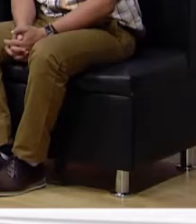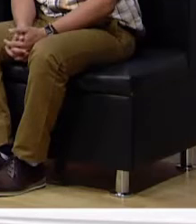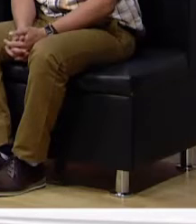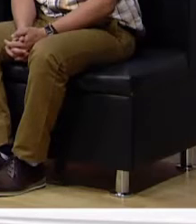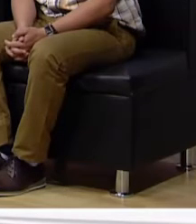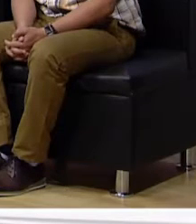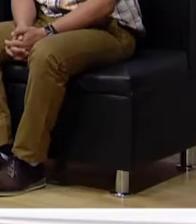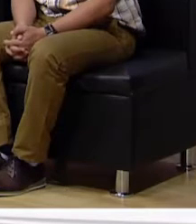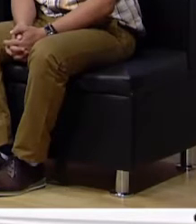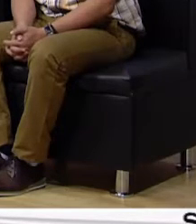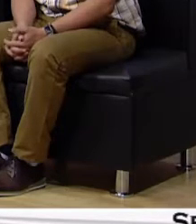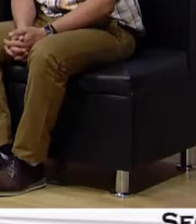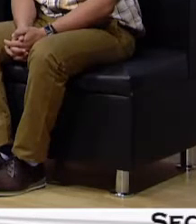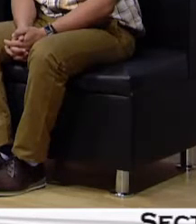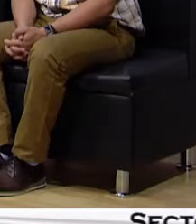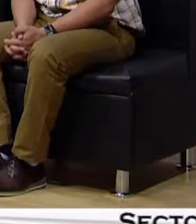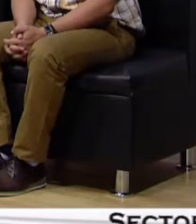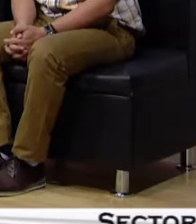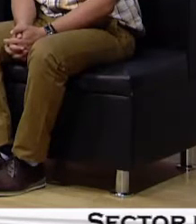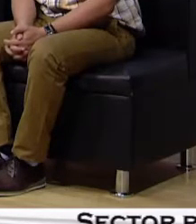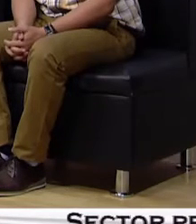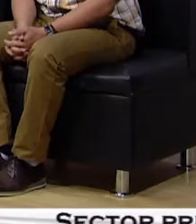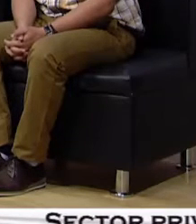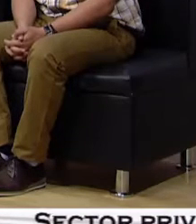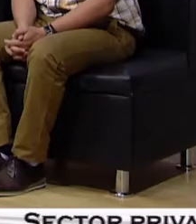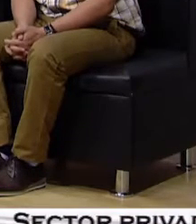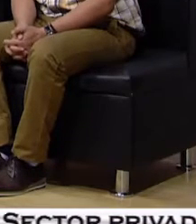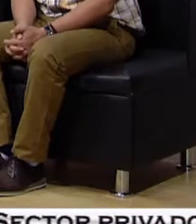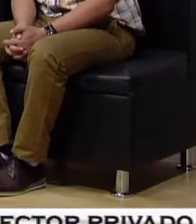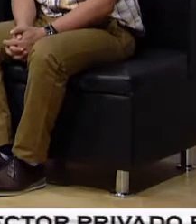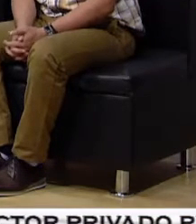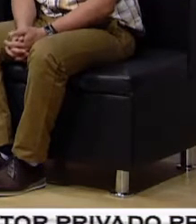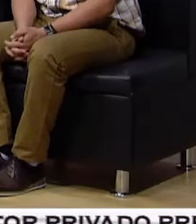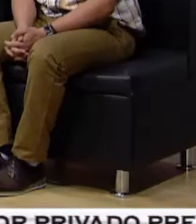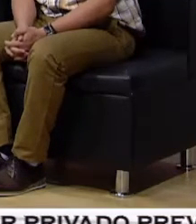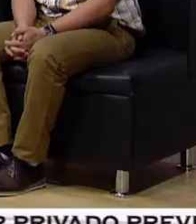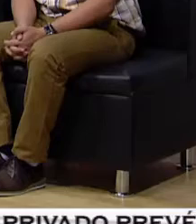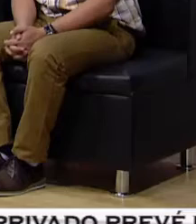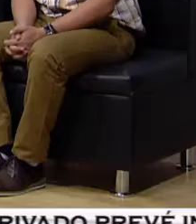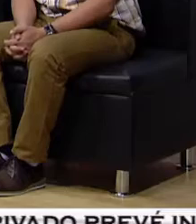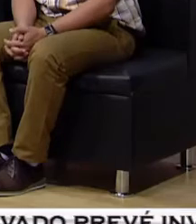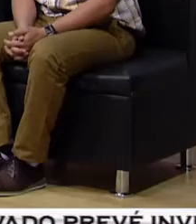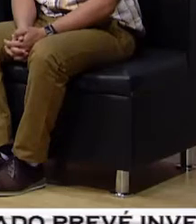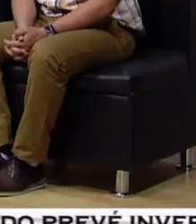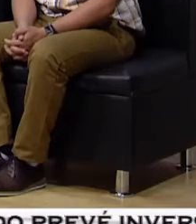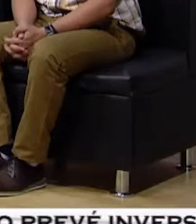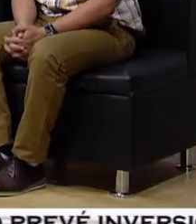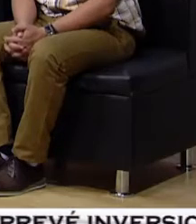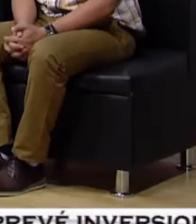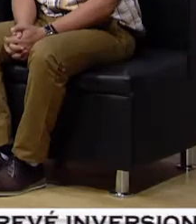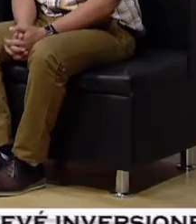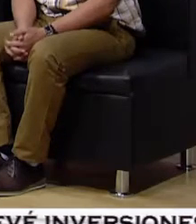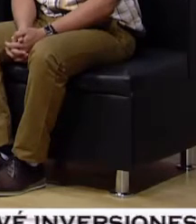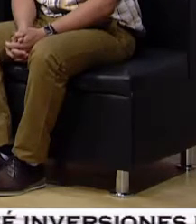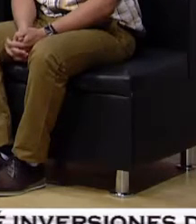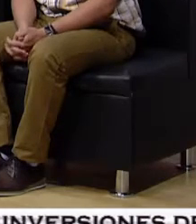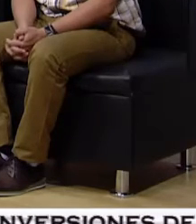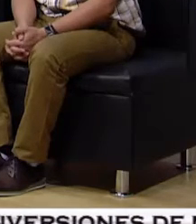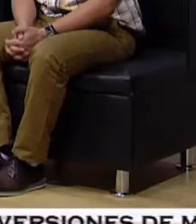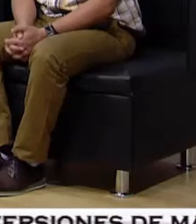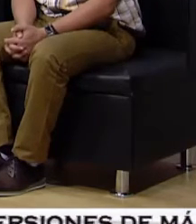Universidad Politécnica de Ingeniería es la encargada de organizar este evento. ¿Cuál es el objetivo? ¿Qué se busca con todo esto?